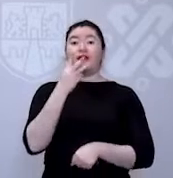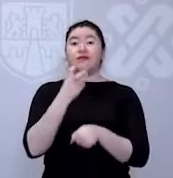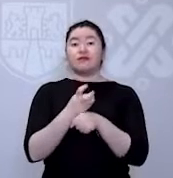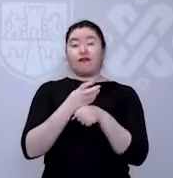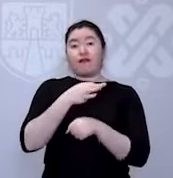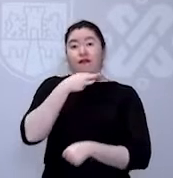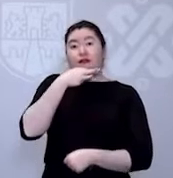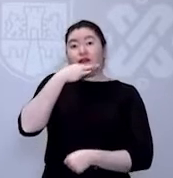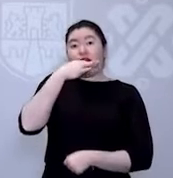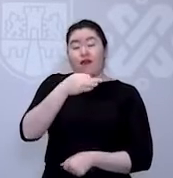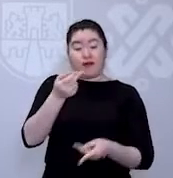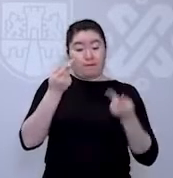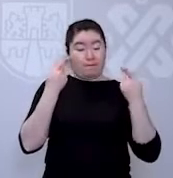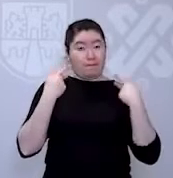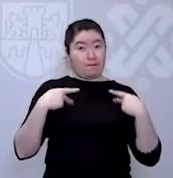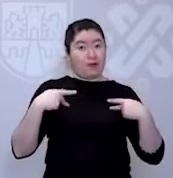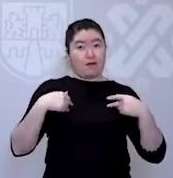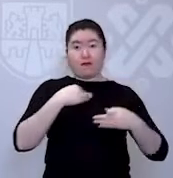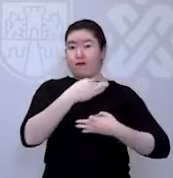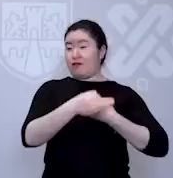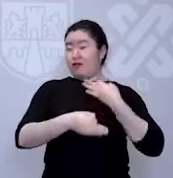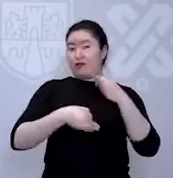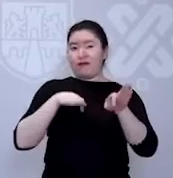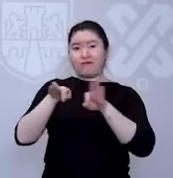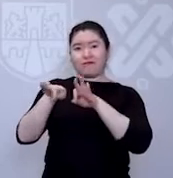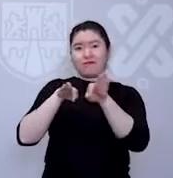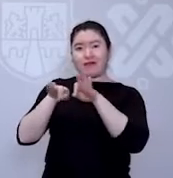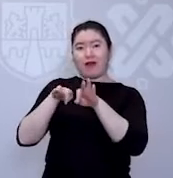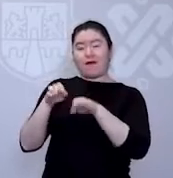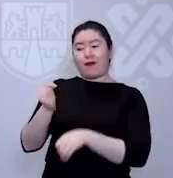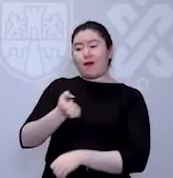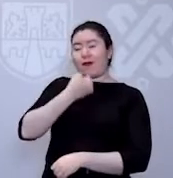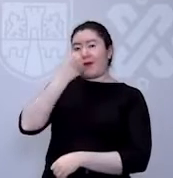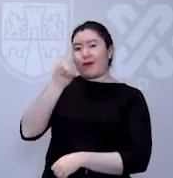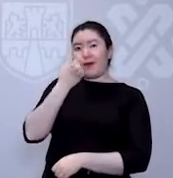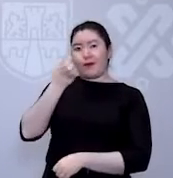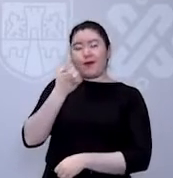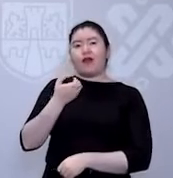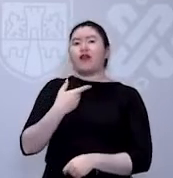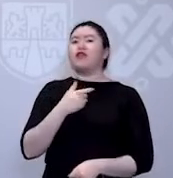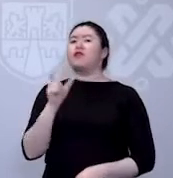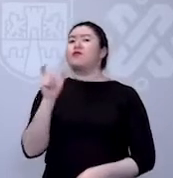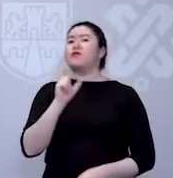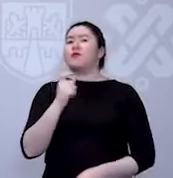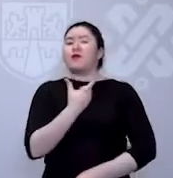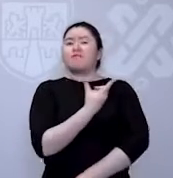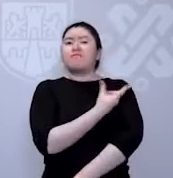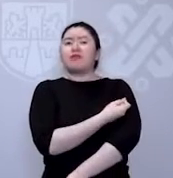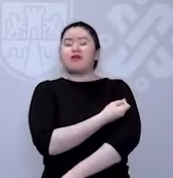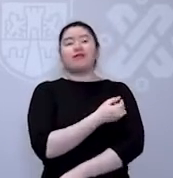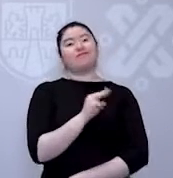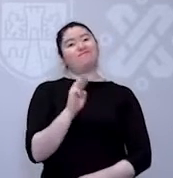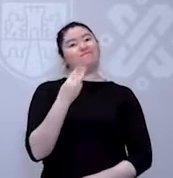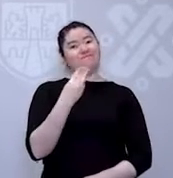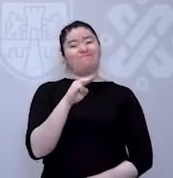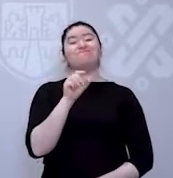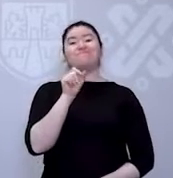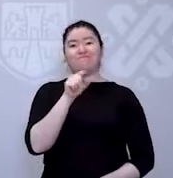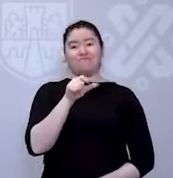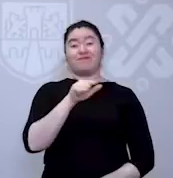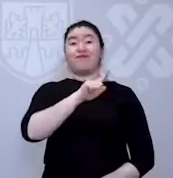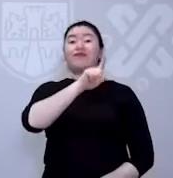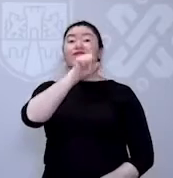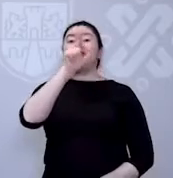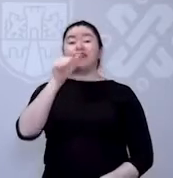es que para todo el personal educativo el proceso de vacunación se realizará este mes de mayo y muy